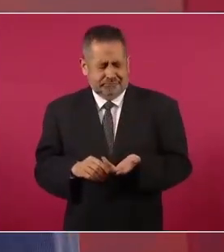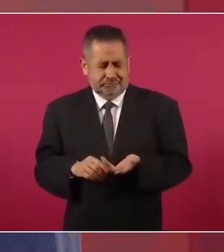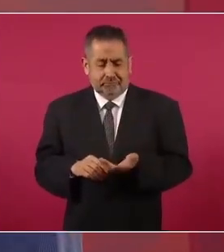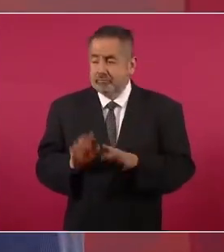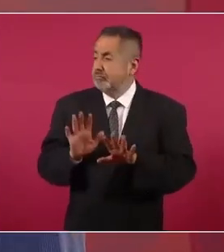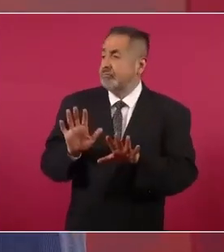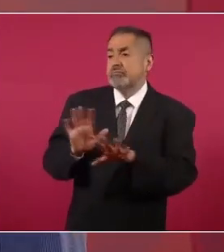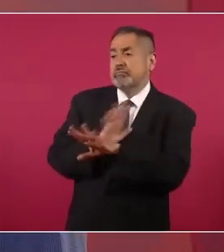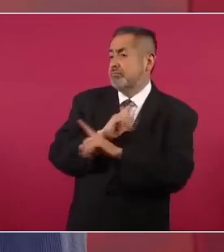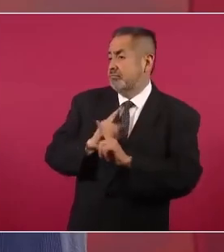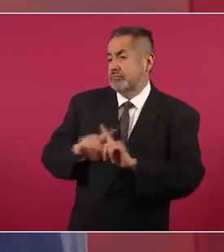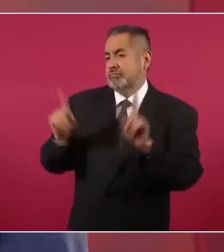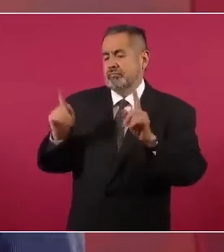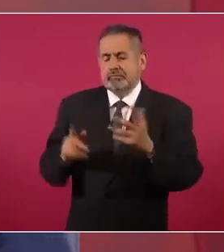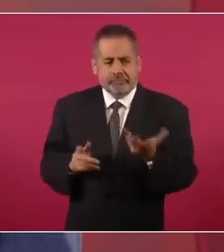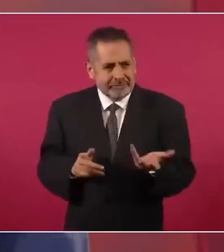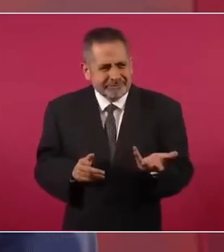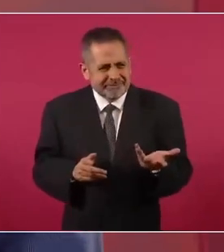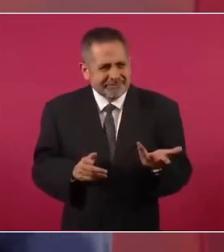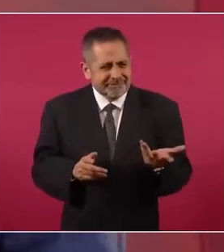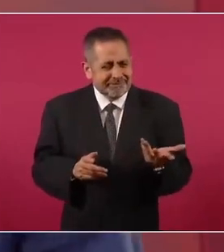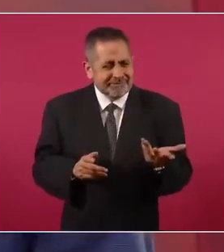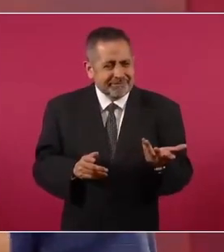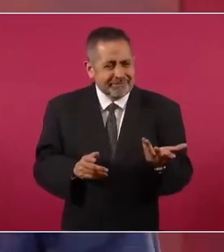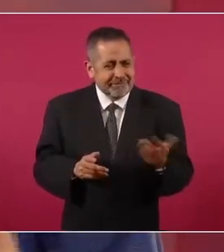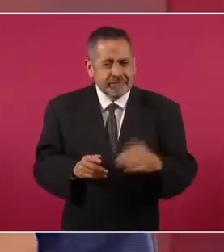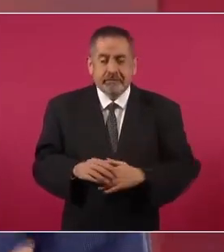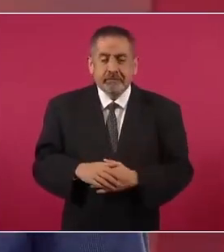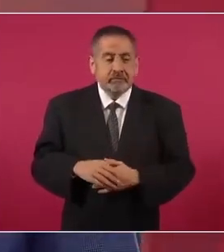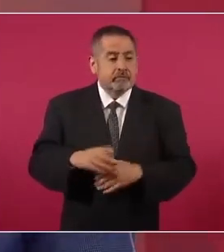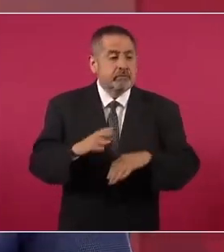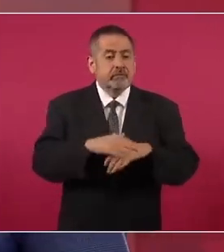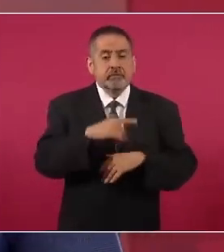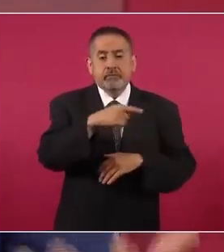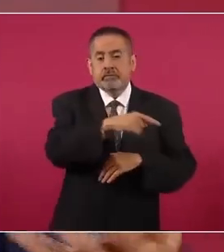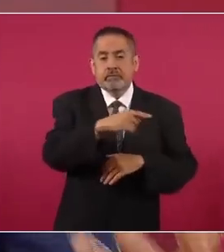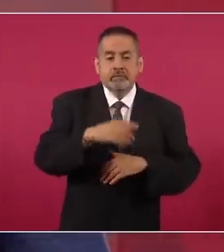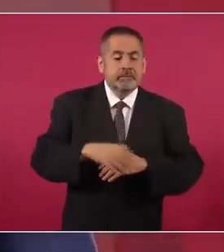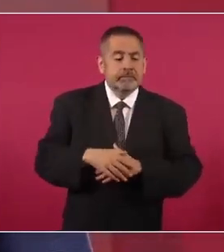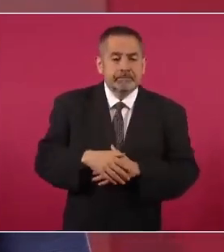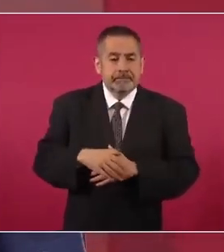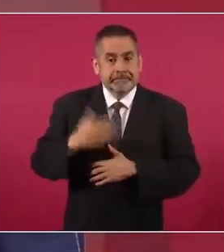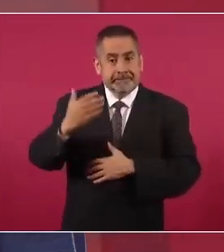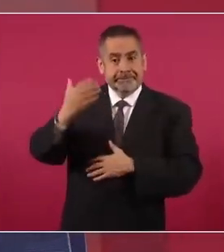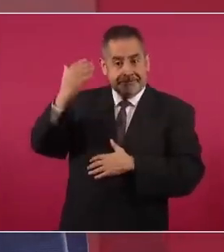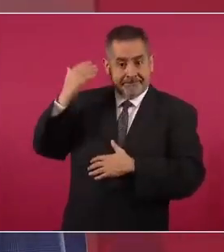porque no estaba en debate todavía